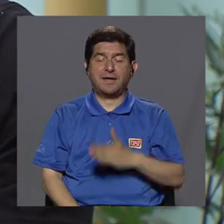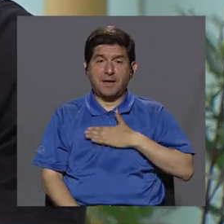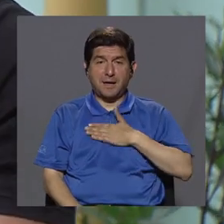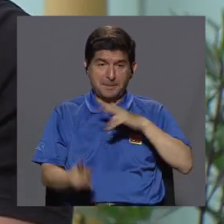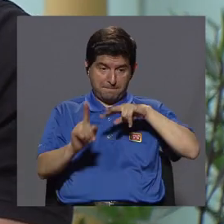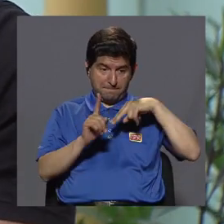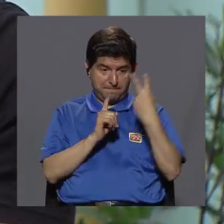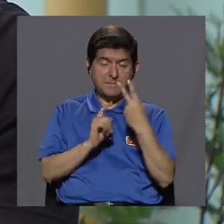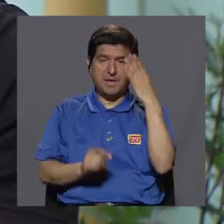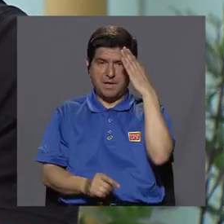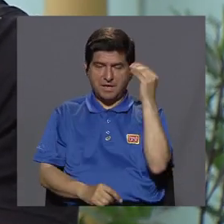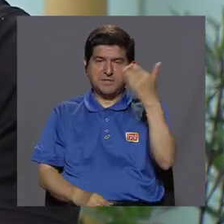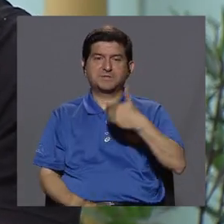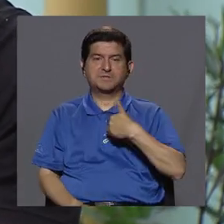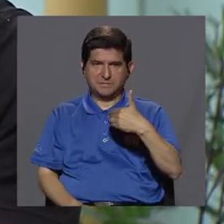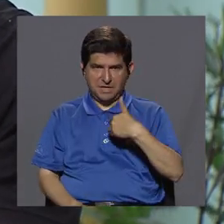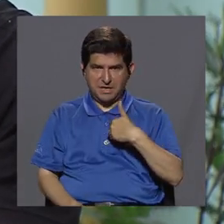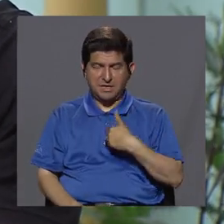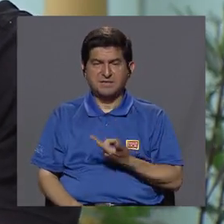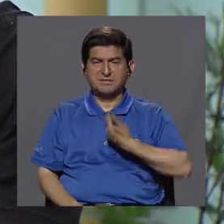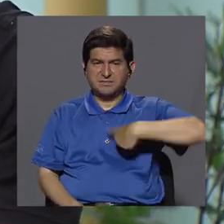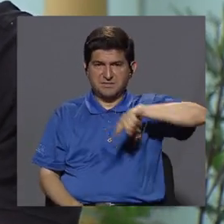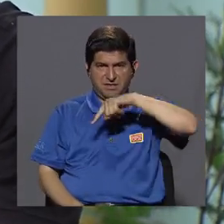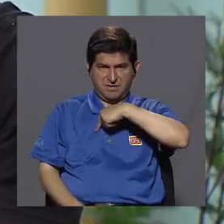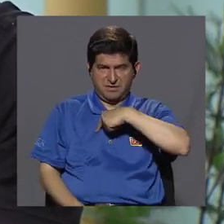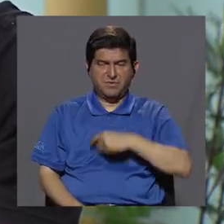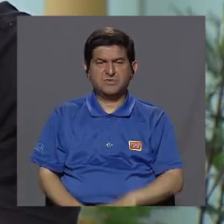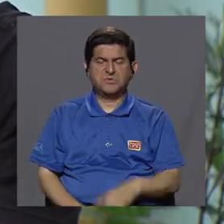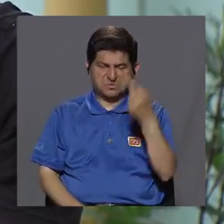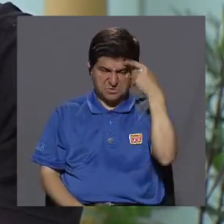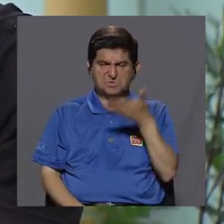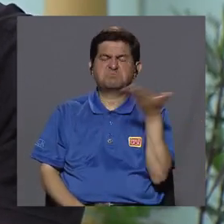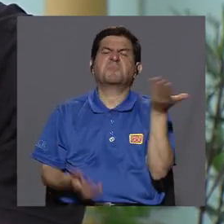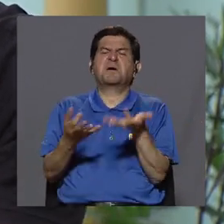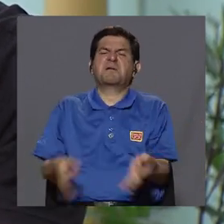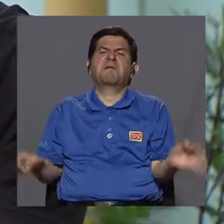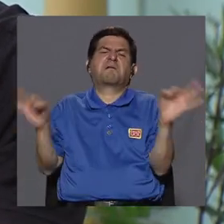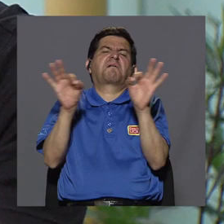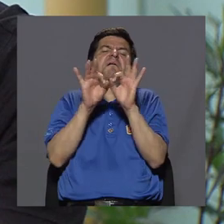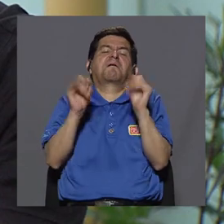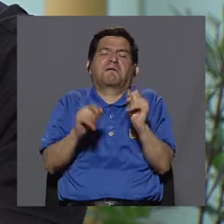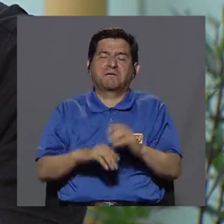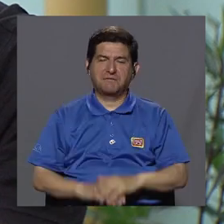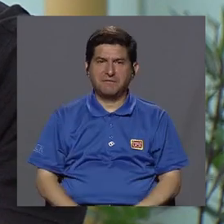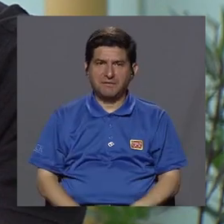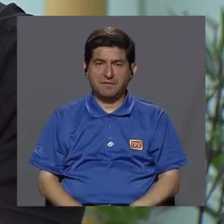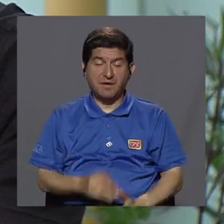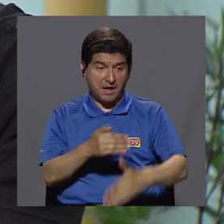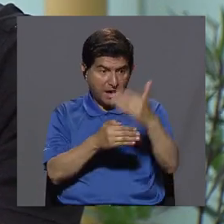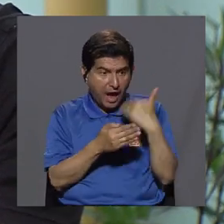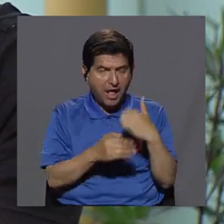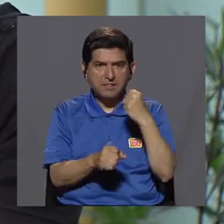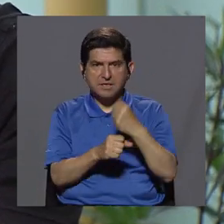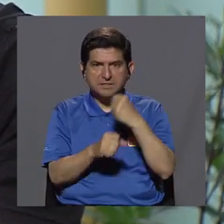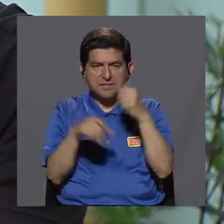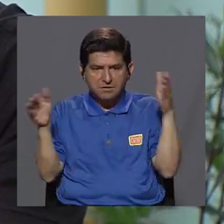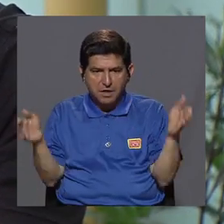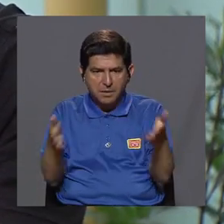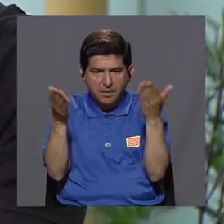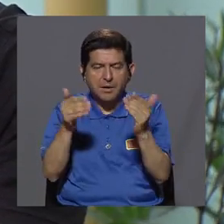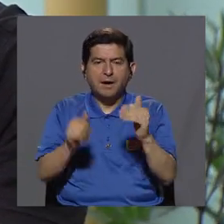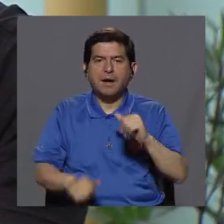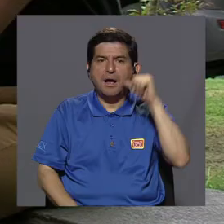Desde mi punto de vista y desde la experiencia que he tenido, nos hemos quedado en ese para qué es importante esto. Antes de eso, hay que trabajar la